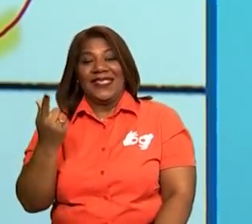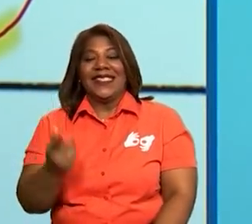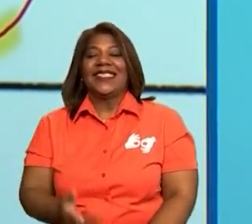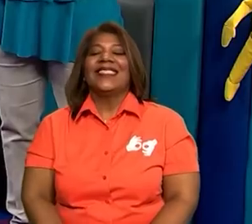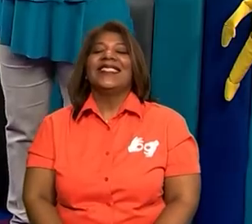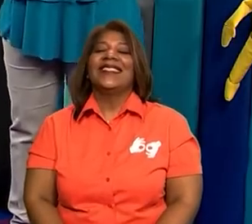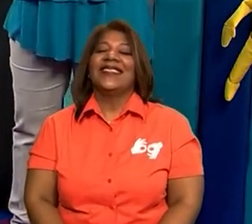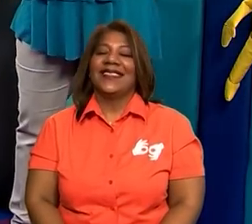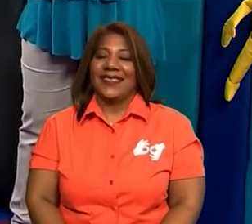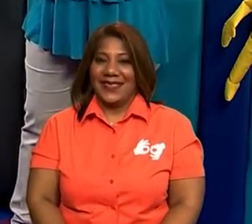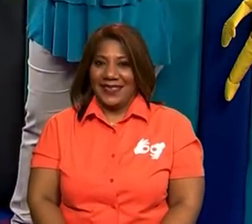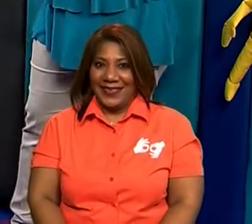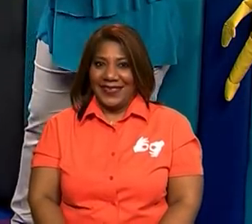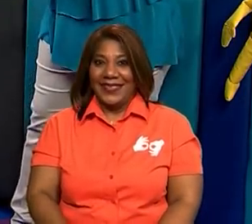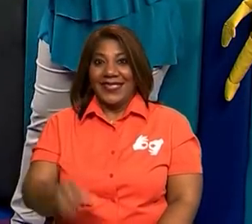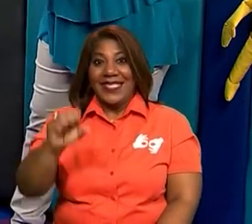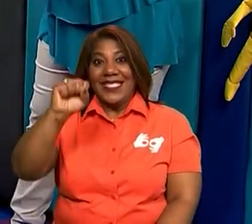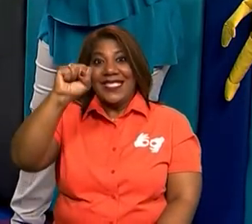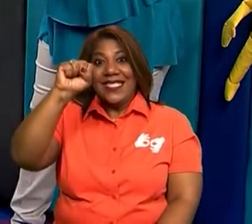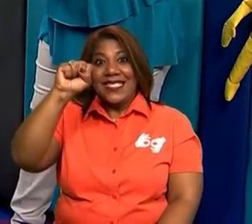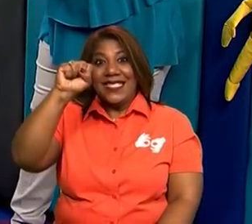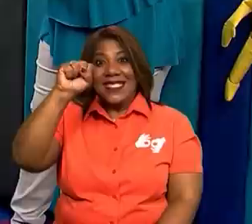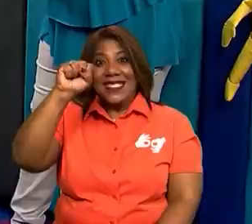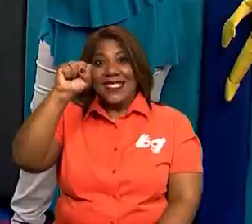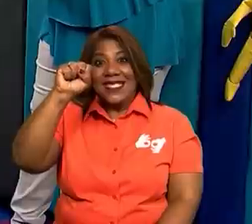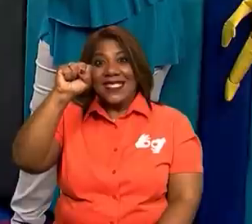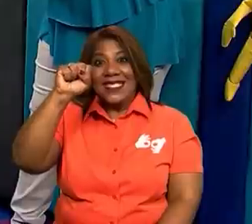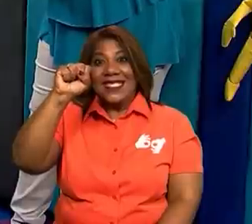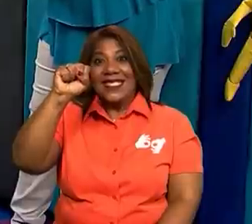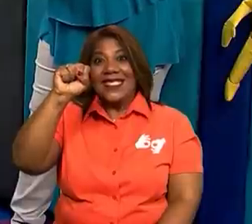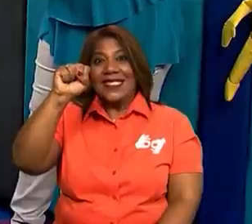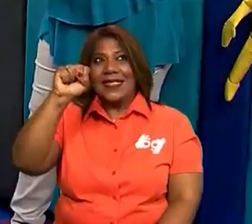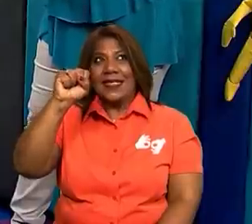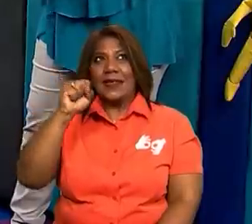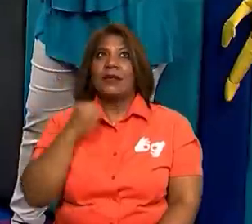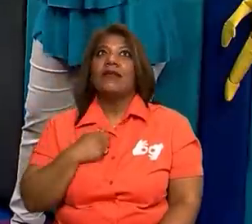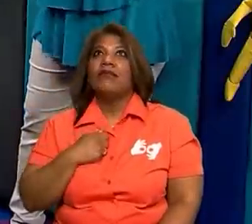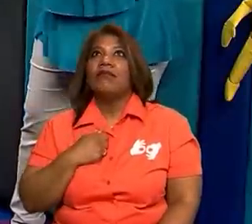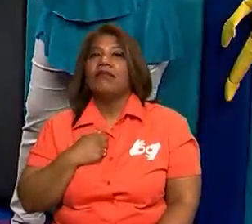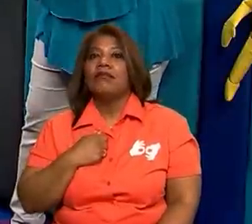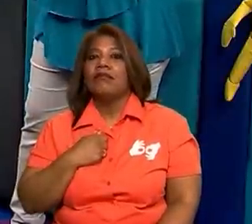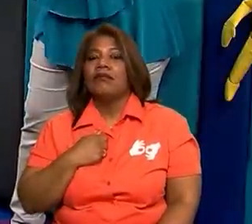bien, ese es la S, ¿quién hará así?